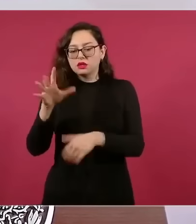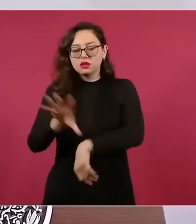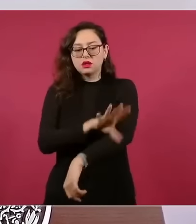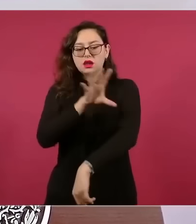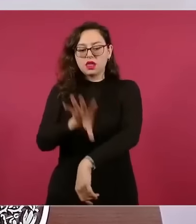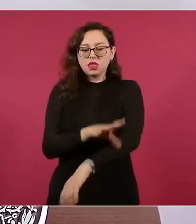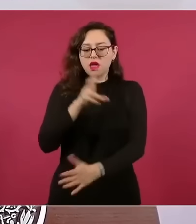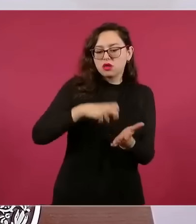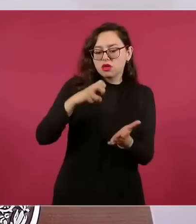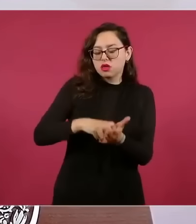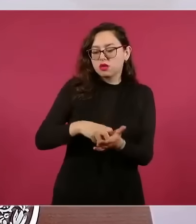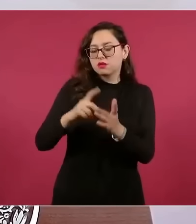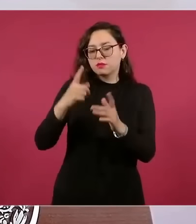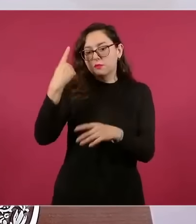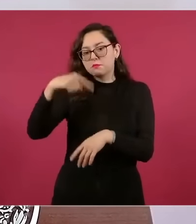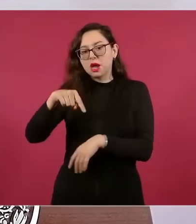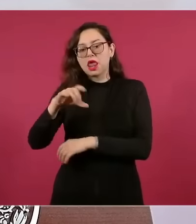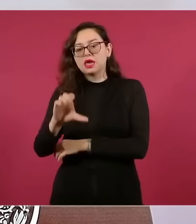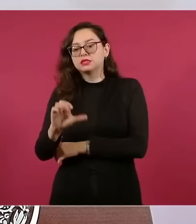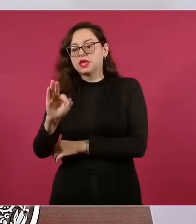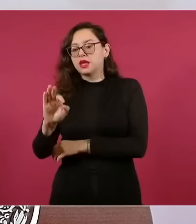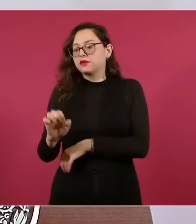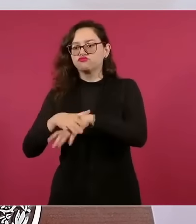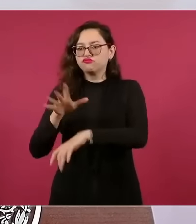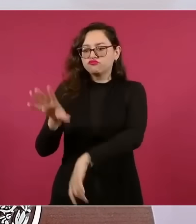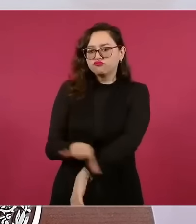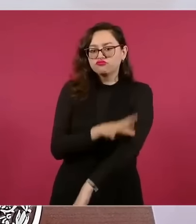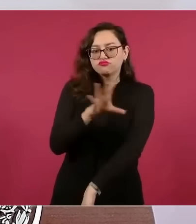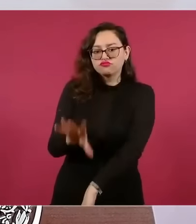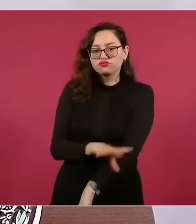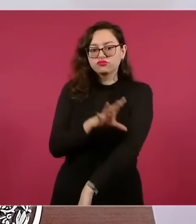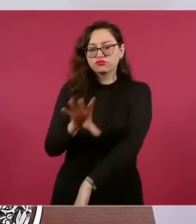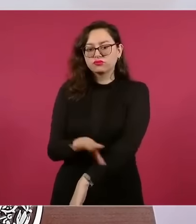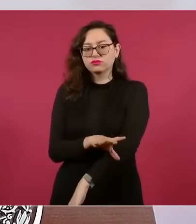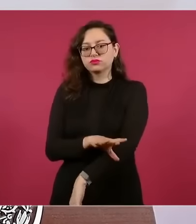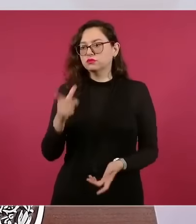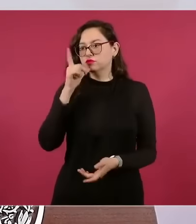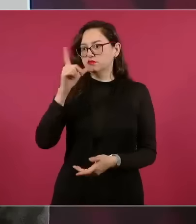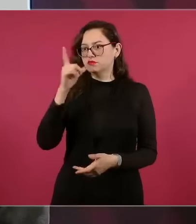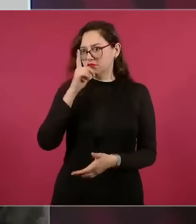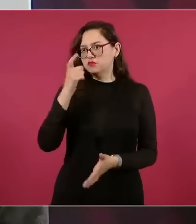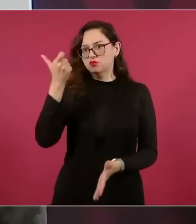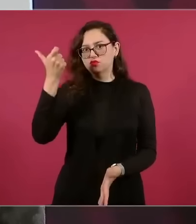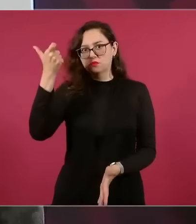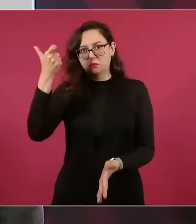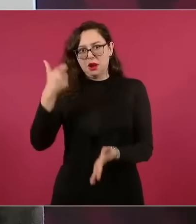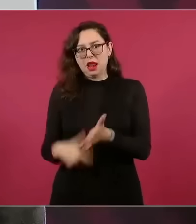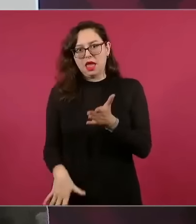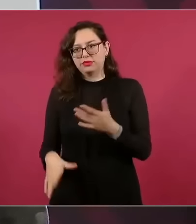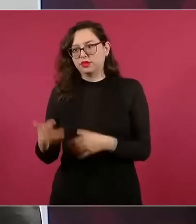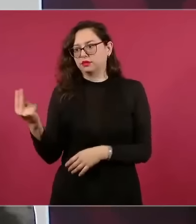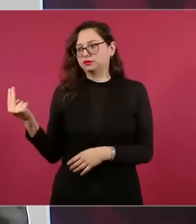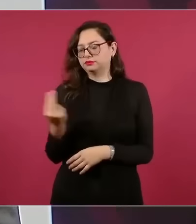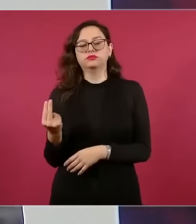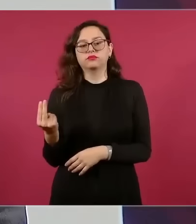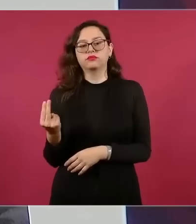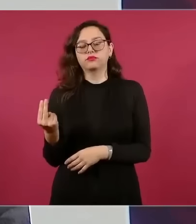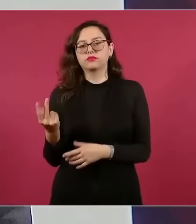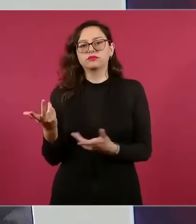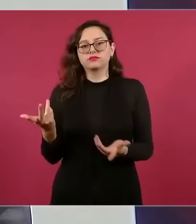no generara energía eléctrica y no se bajaran los precios de la energía eléctrica, es decir,